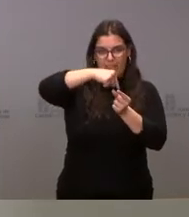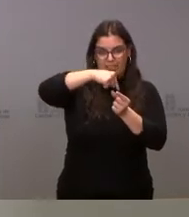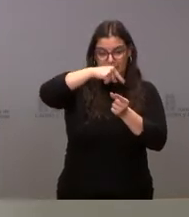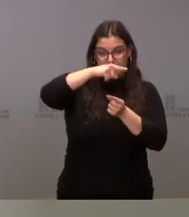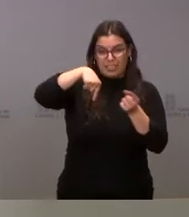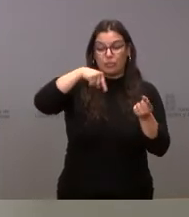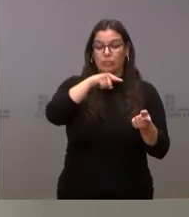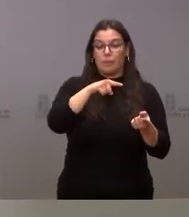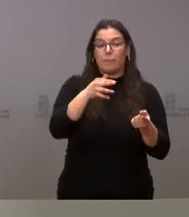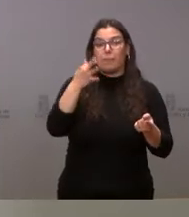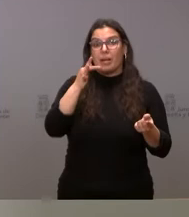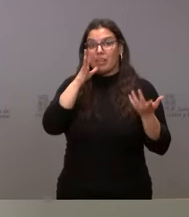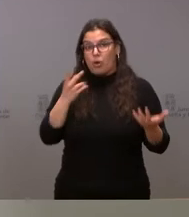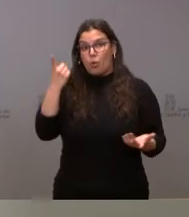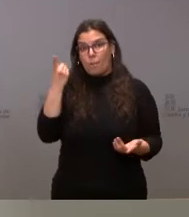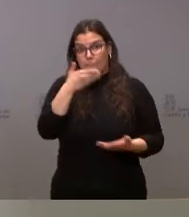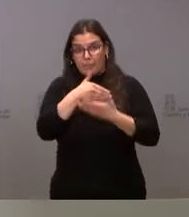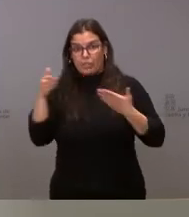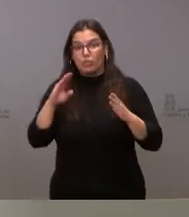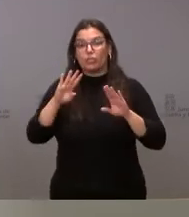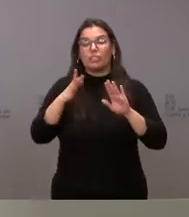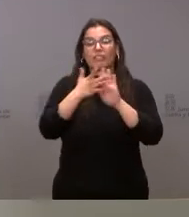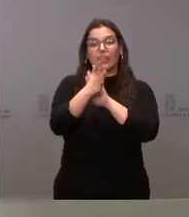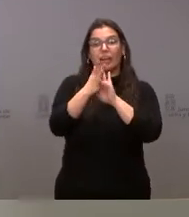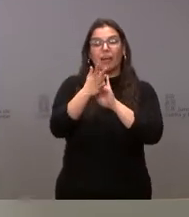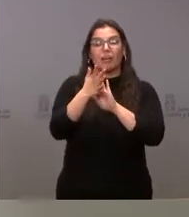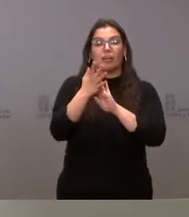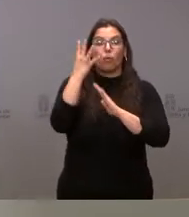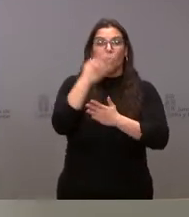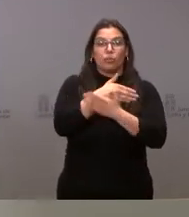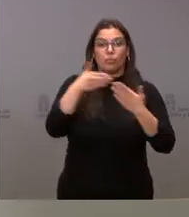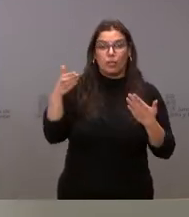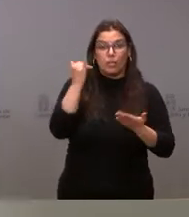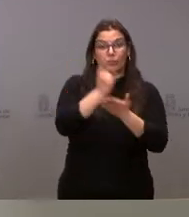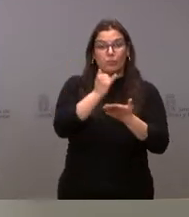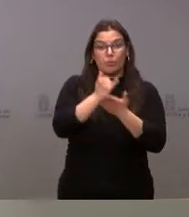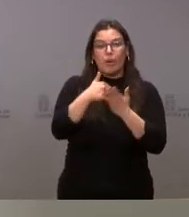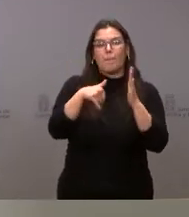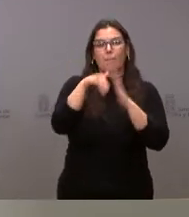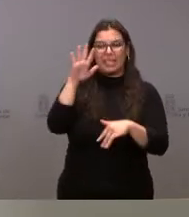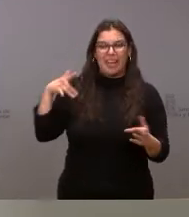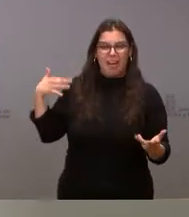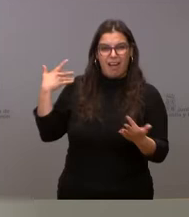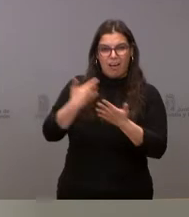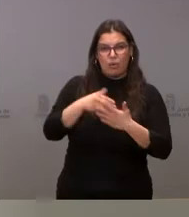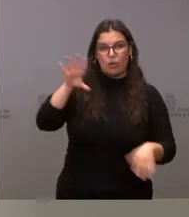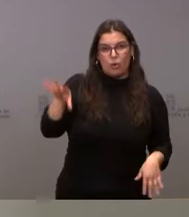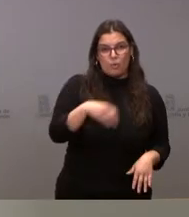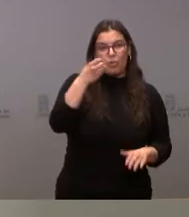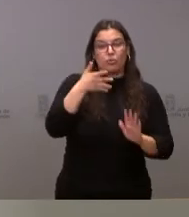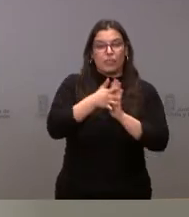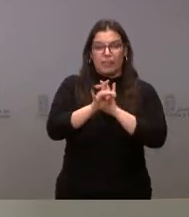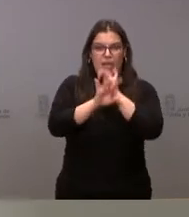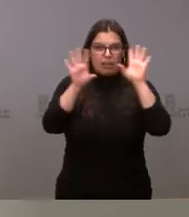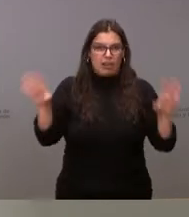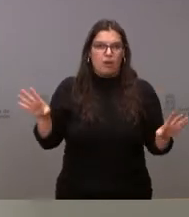se unen este millón. Por tanto, estaríamos hablando de una cifra superior a los 4 millones de test de antígenos, lo que demuestra bien a las claras